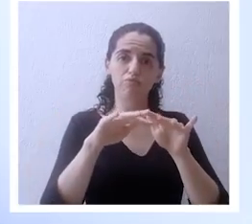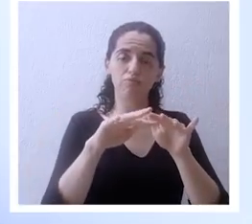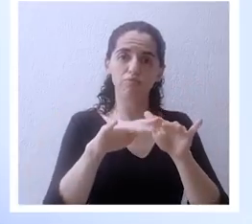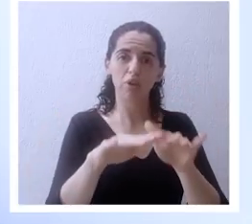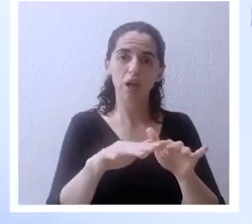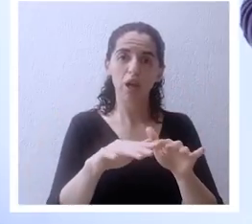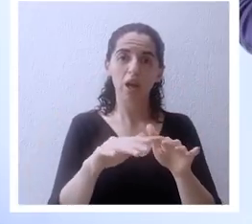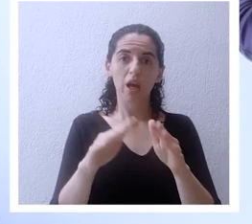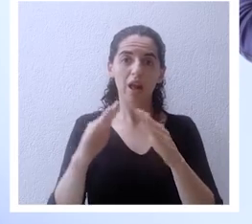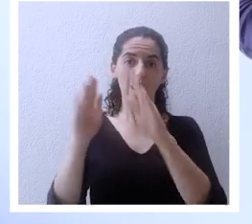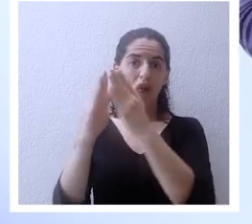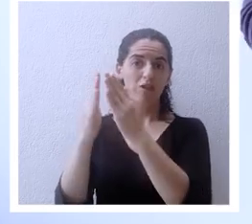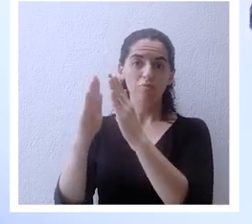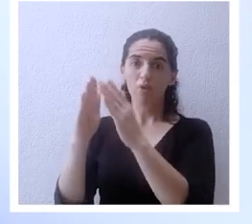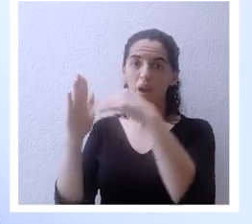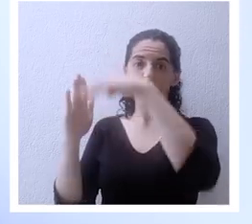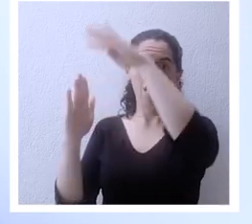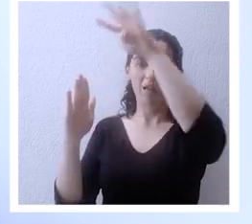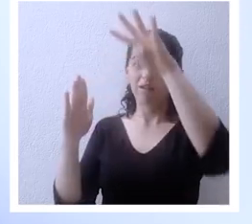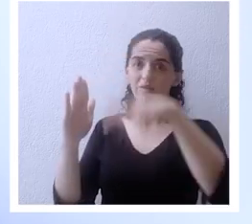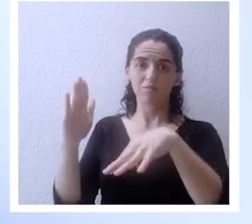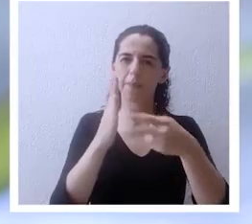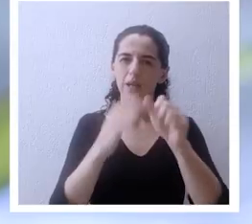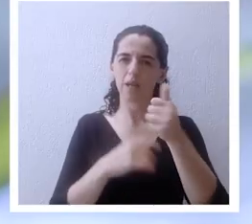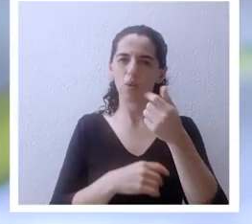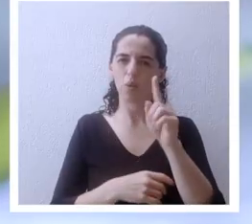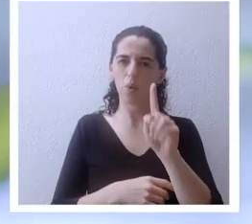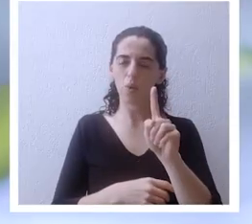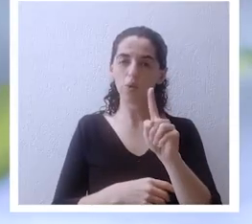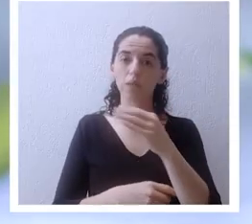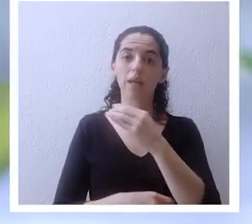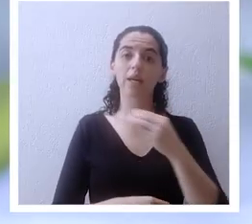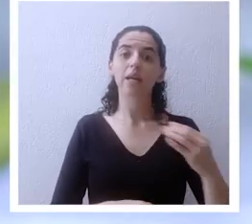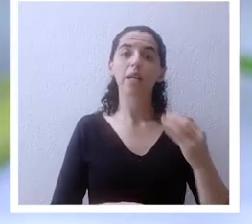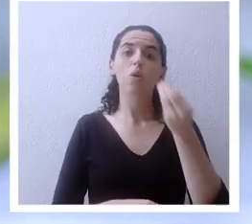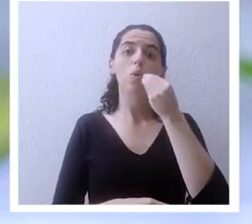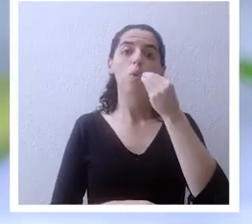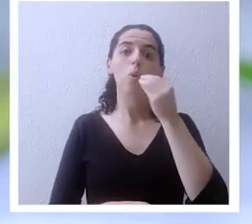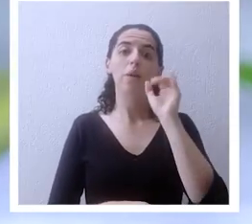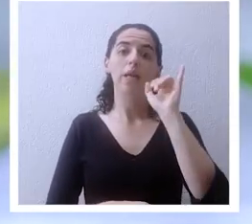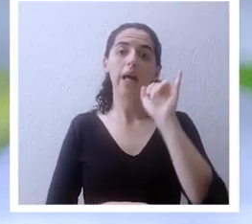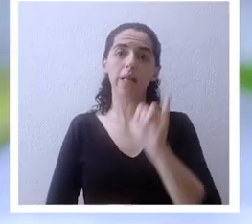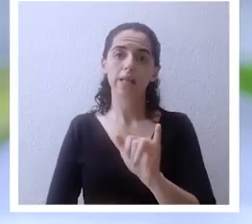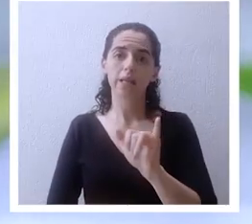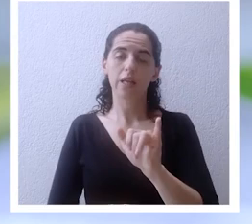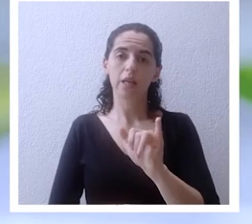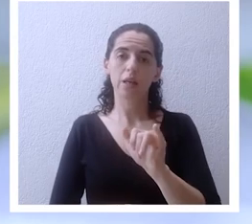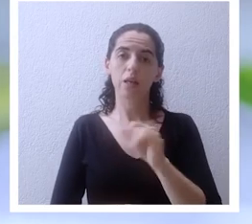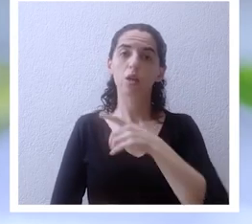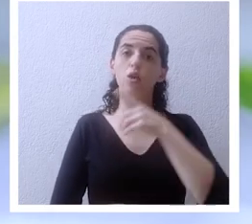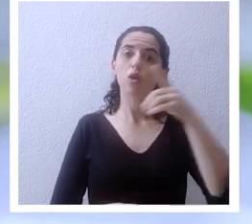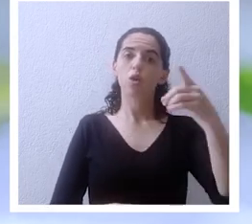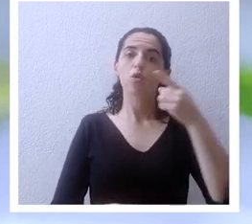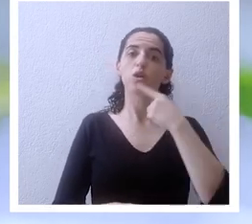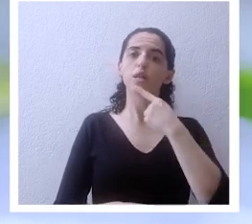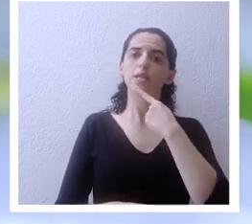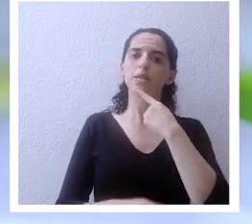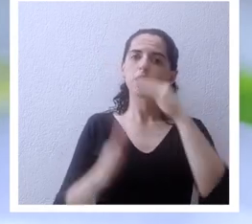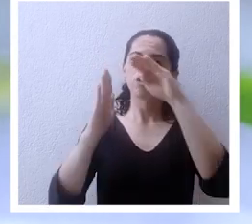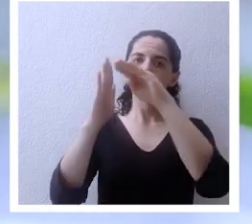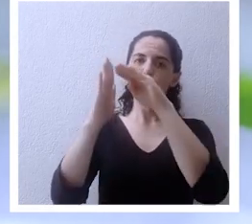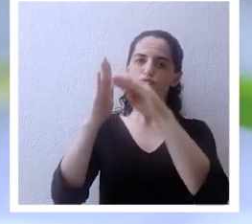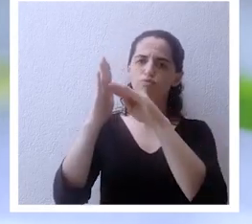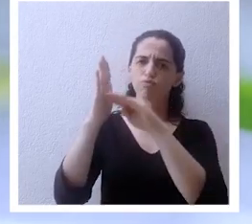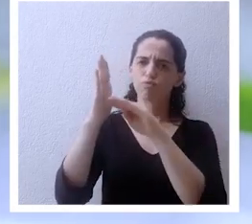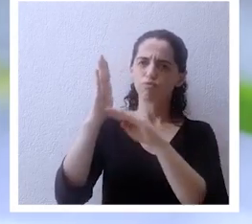sangre de aquel cordero entonces iba a haber juicio y lo comeréis así o sea Dios les da unas indicaciones específicas dice lo